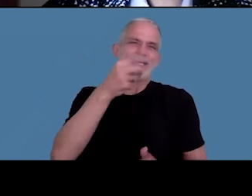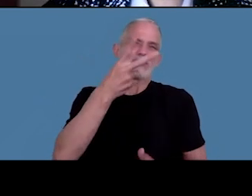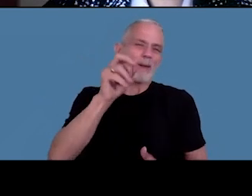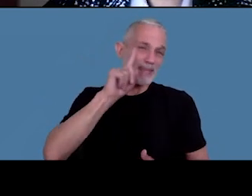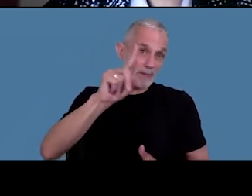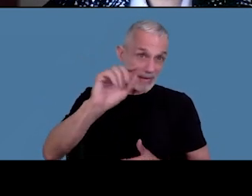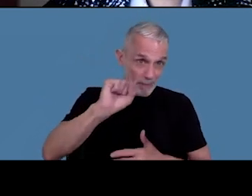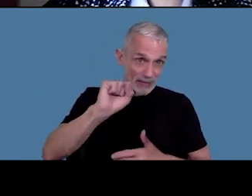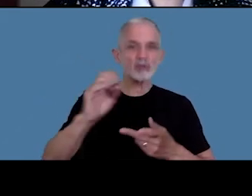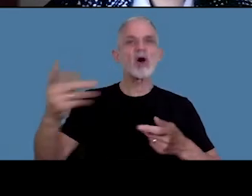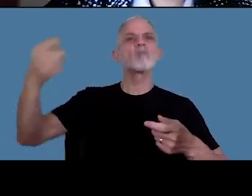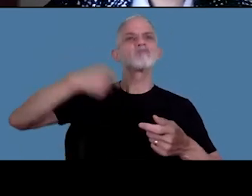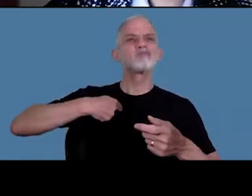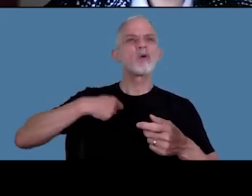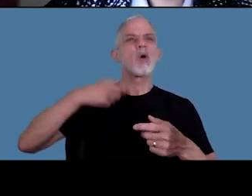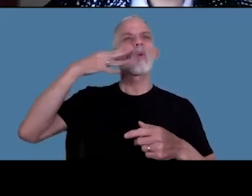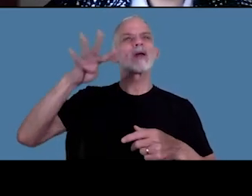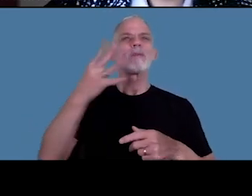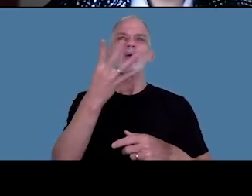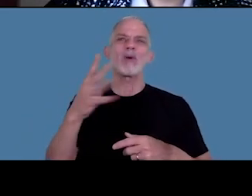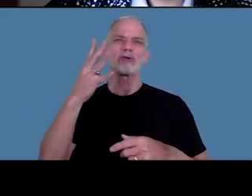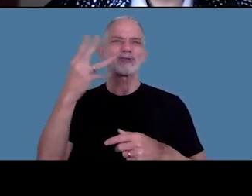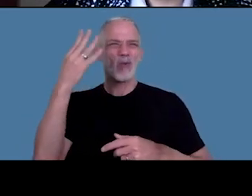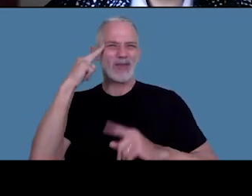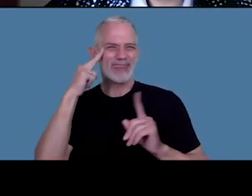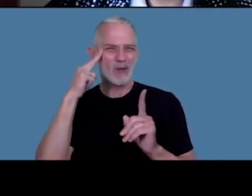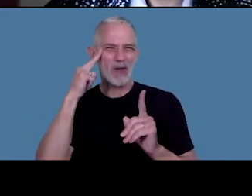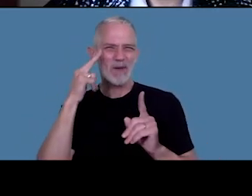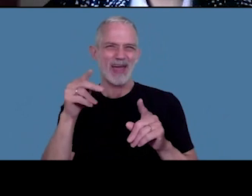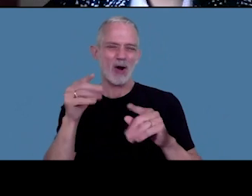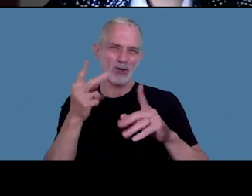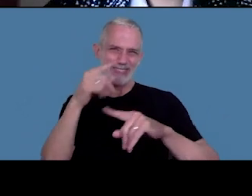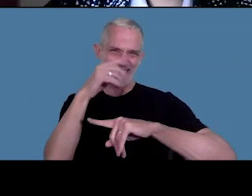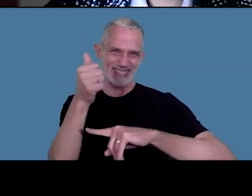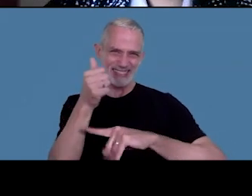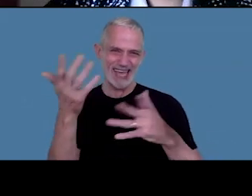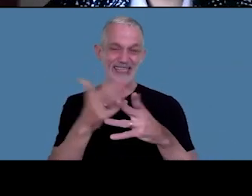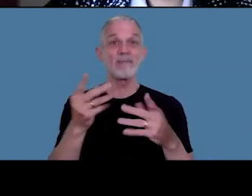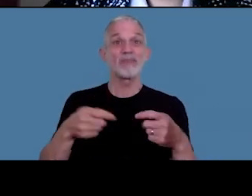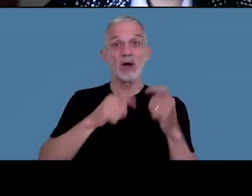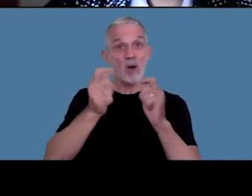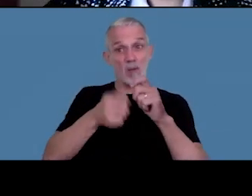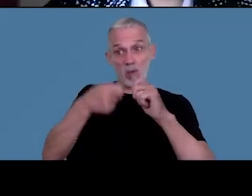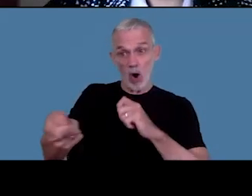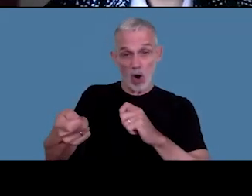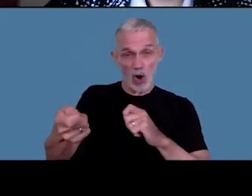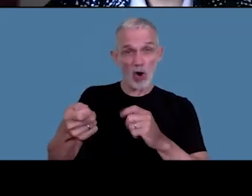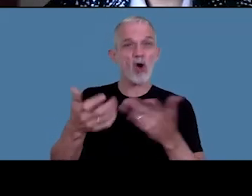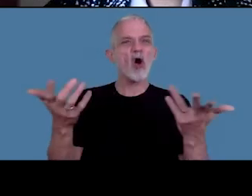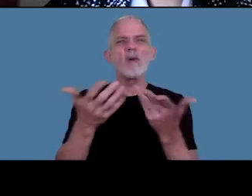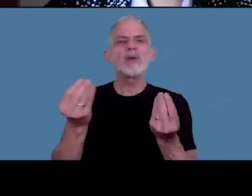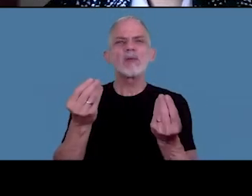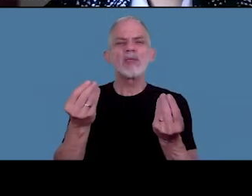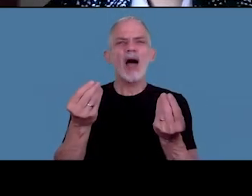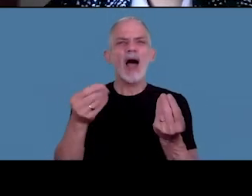el refuerzo va a ser de 4.459 con 76 este refuerzo se otorga en el que se